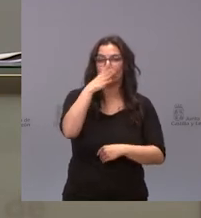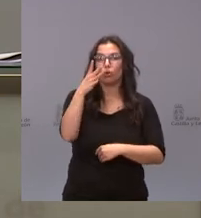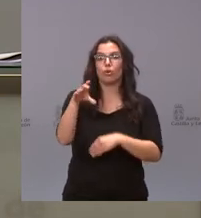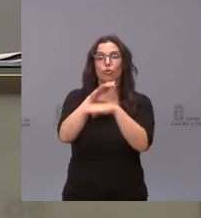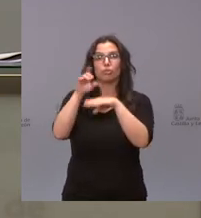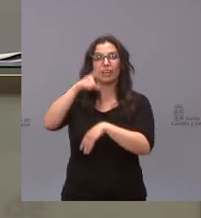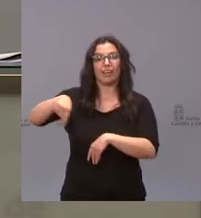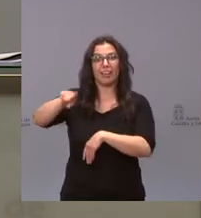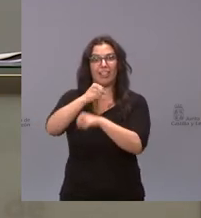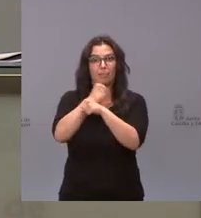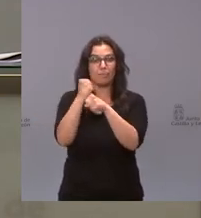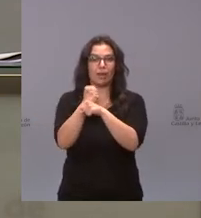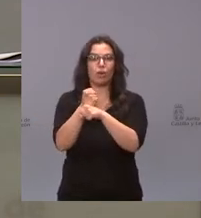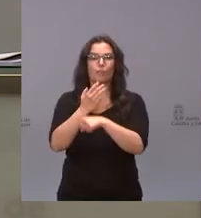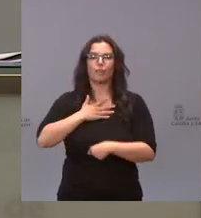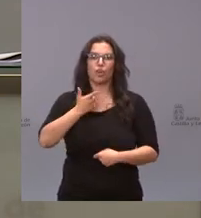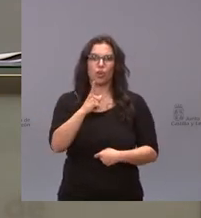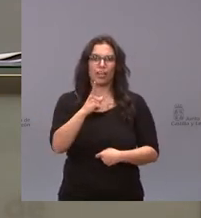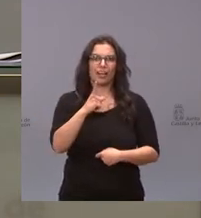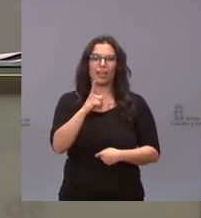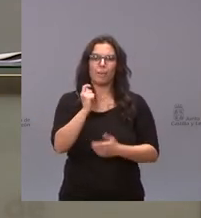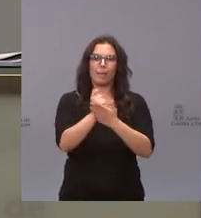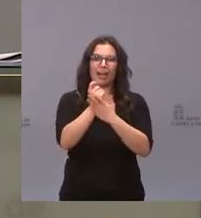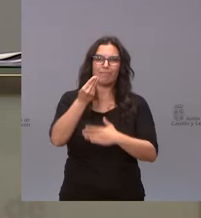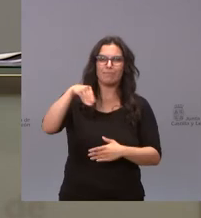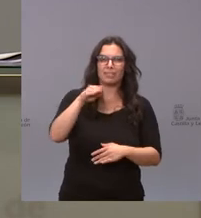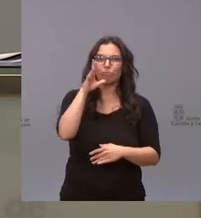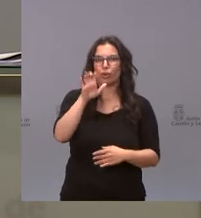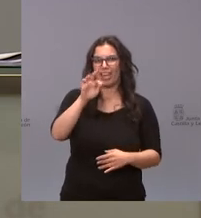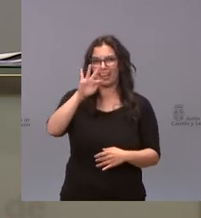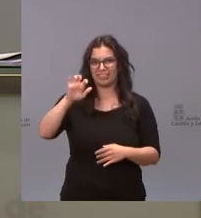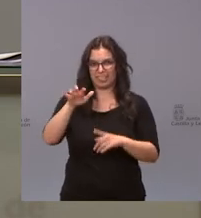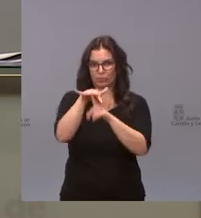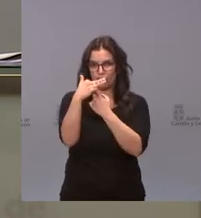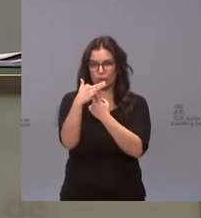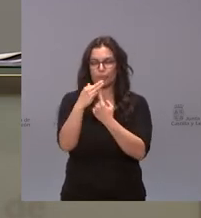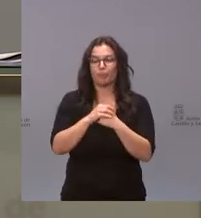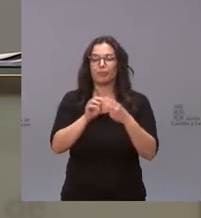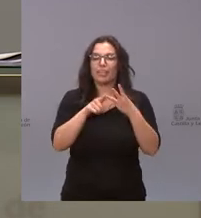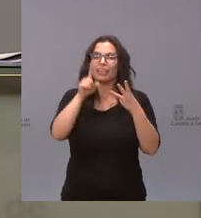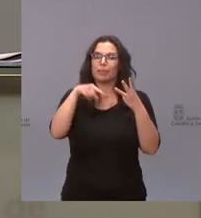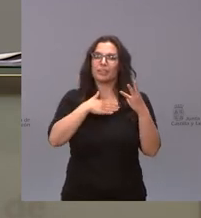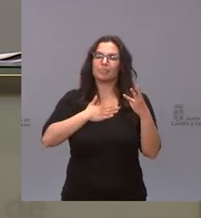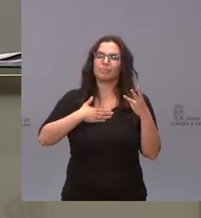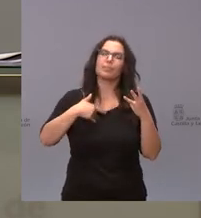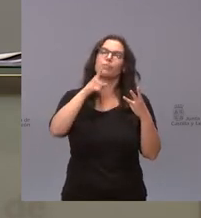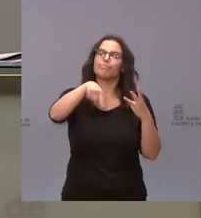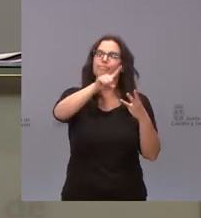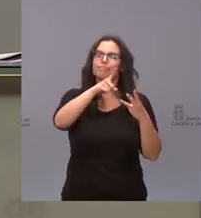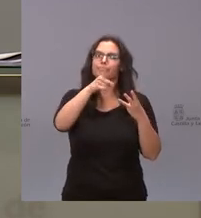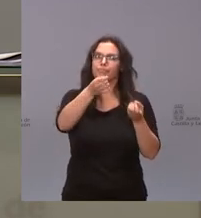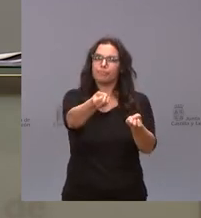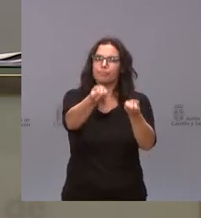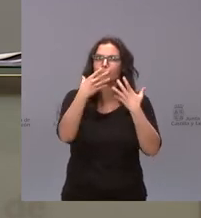Empleo de aplicar complementos a los ERTE y por último lugar sí que me gustaría que el gobierno hiciera una reflexión